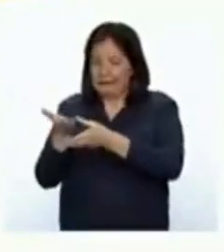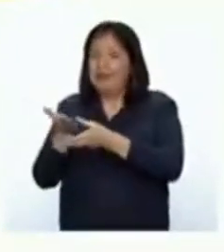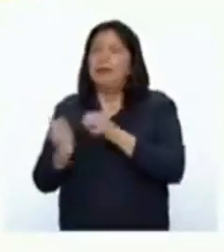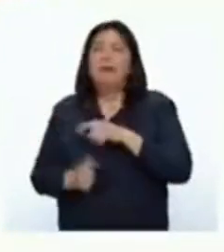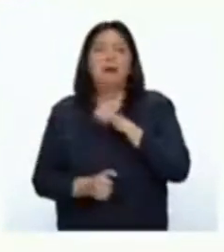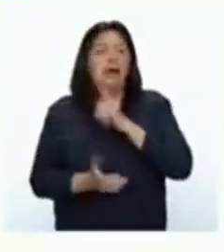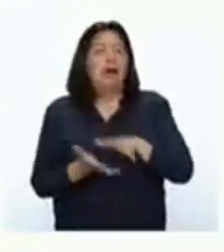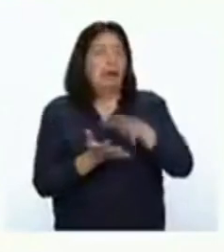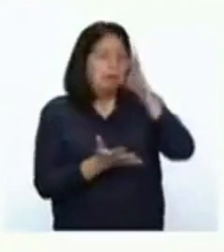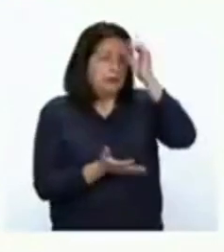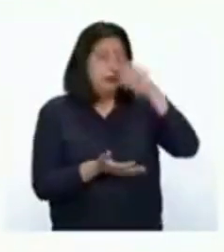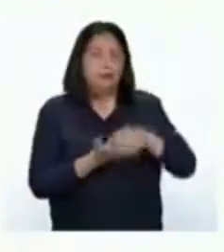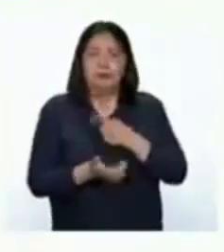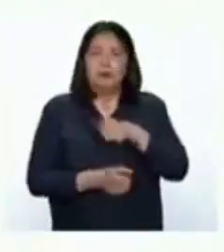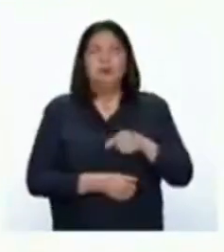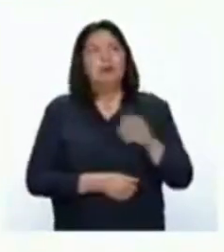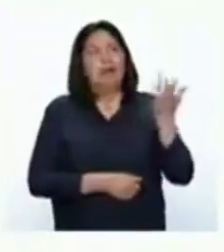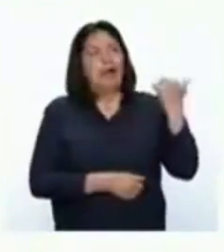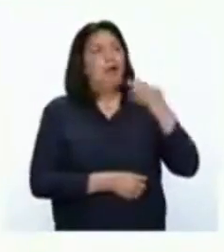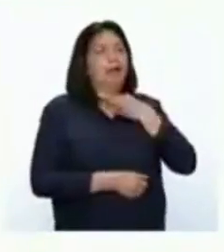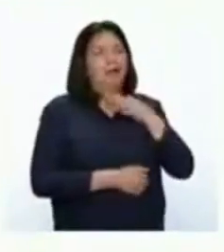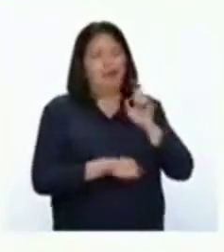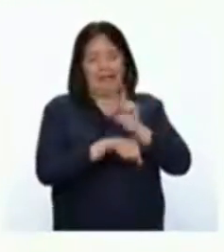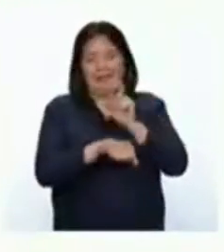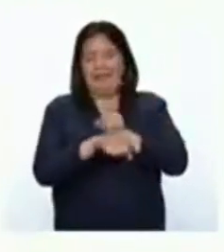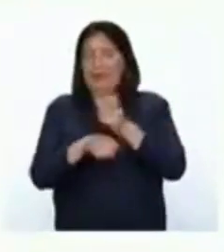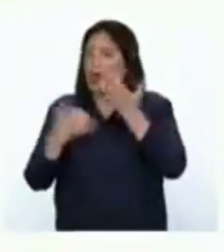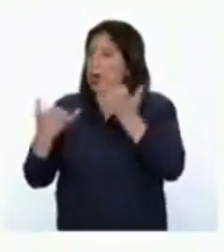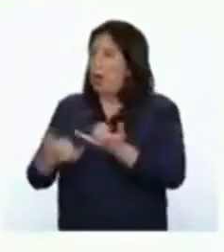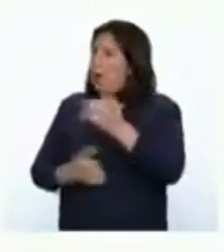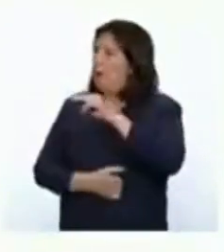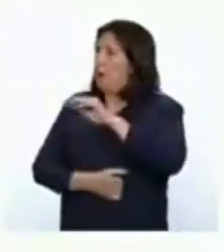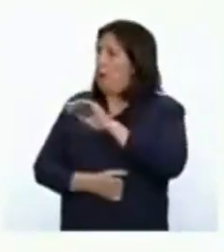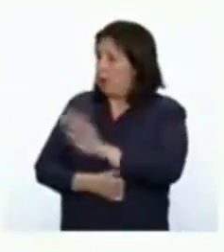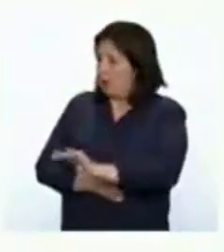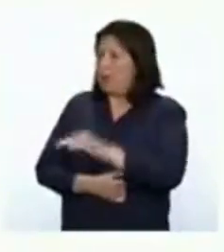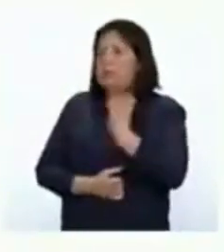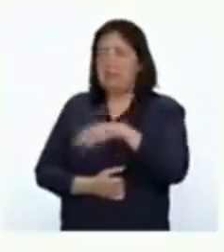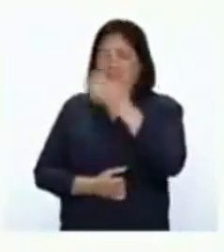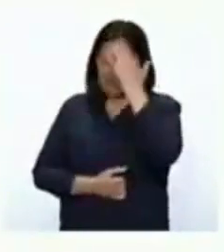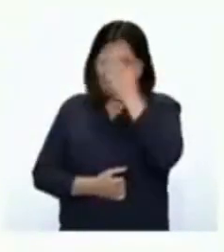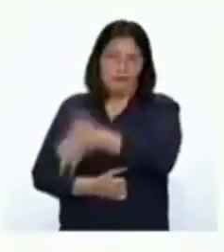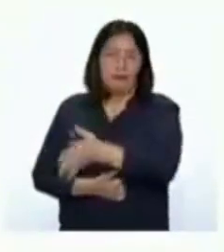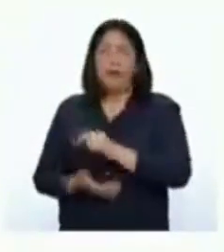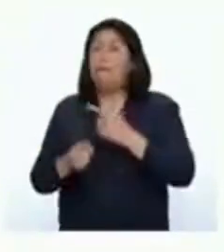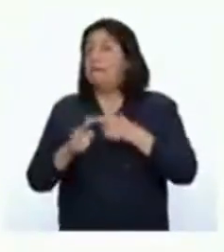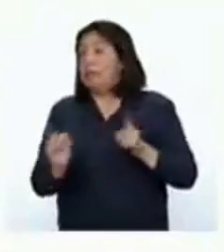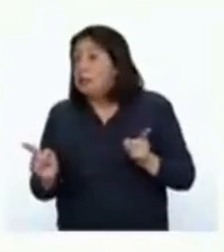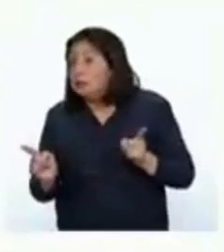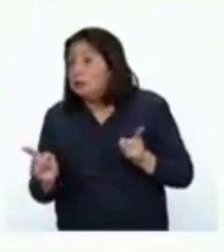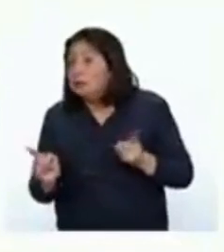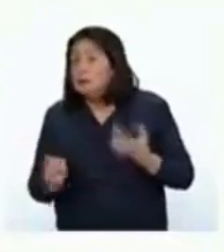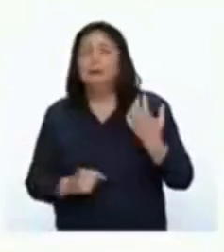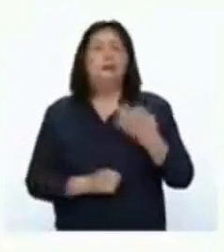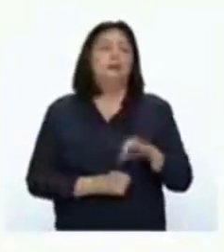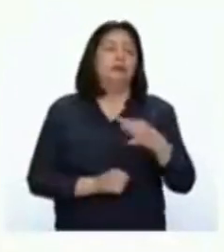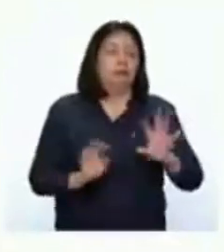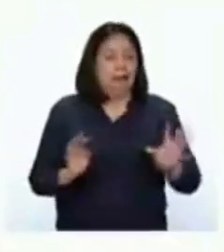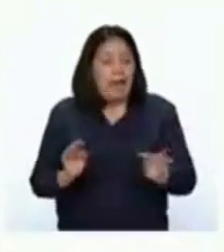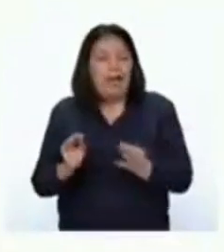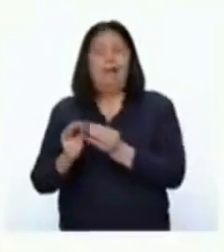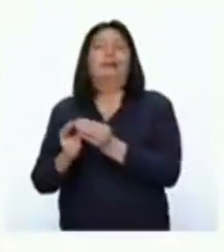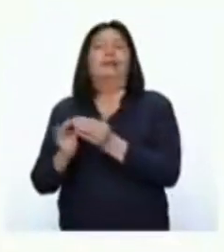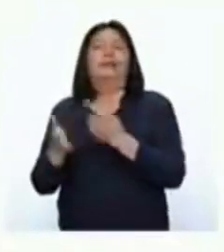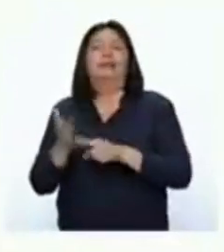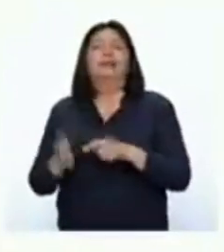prepararlo porque sus padres le enseñaron y ahora Marta también sabe cómo hacer este plato. Sin embargo, siempre agregan un